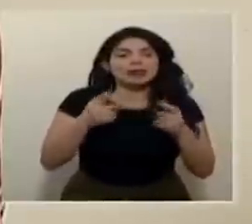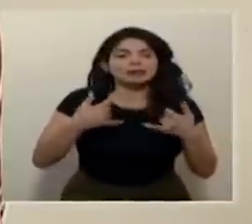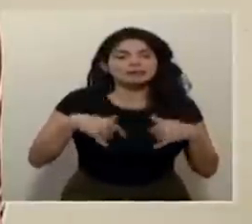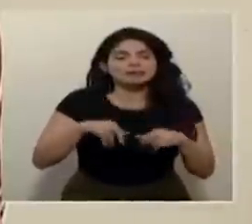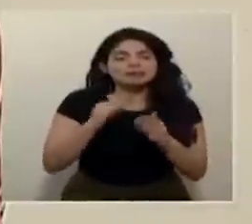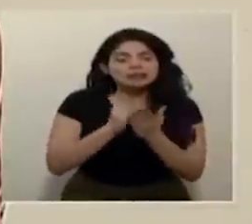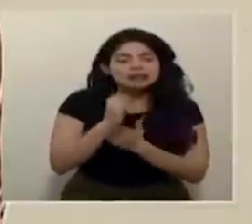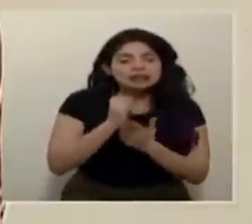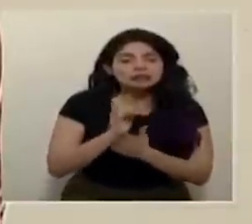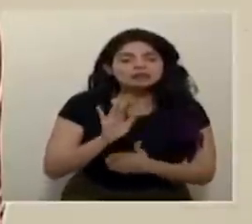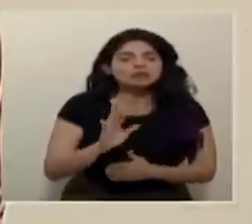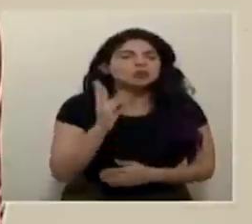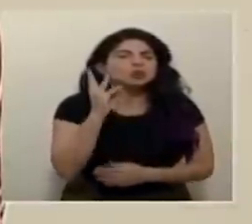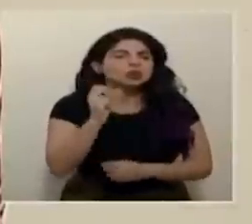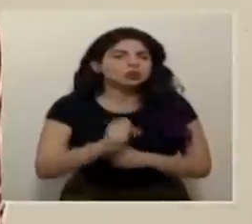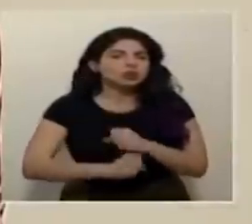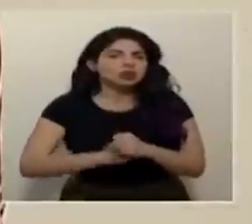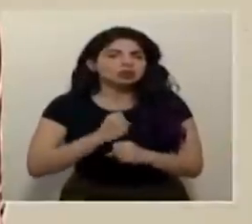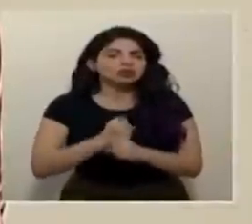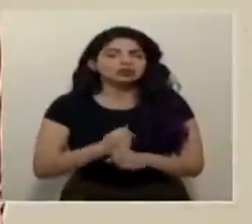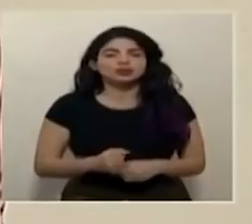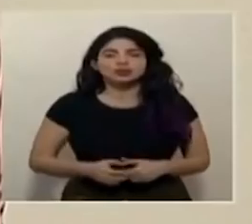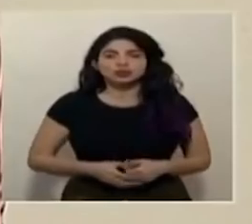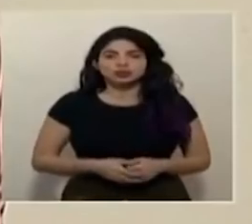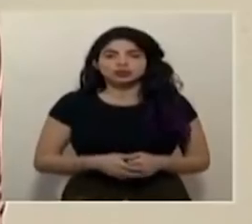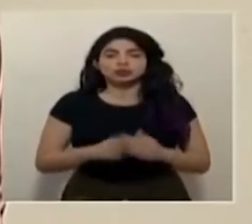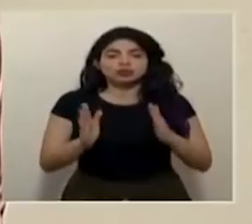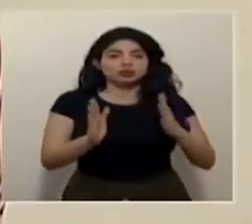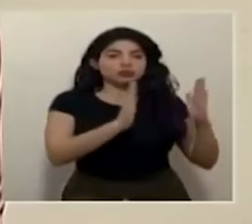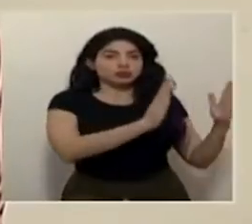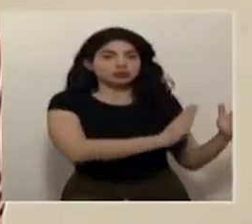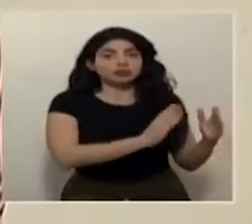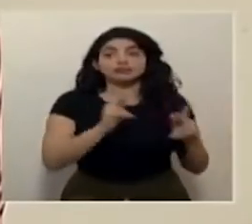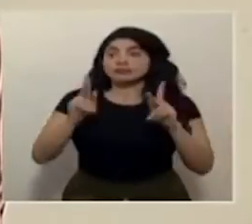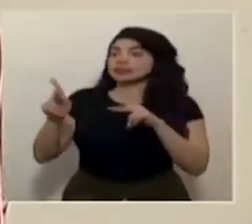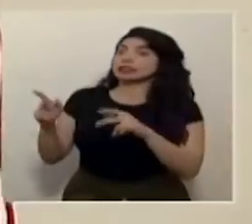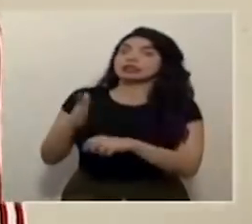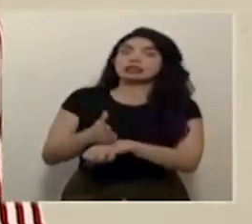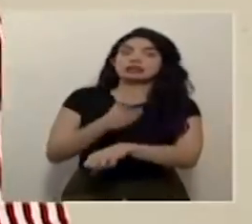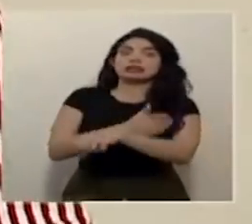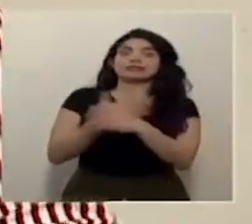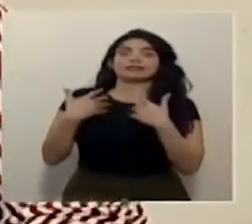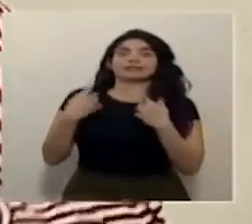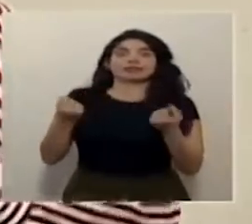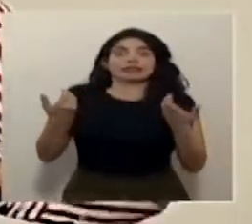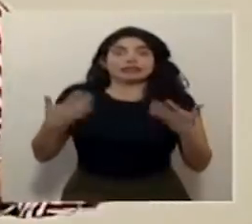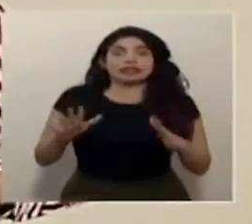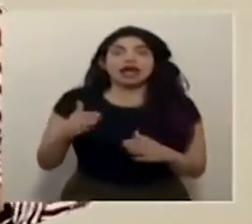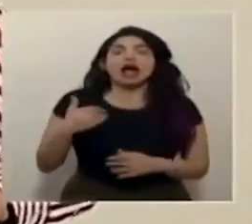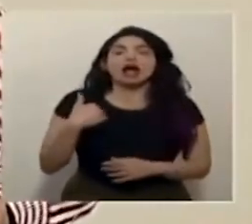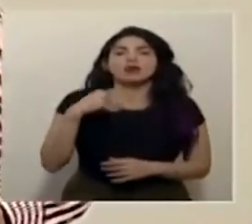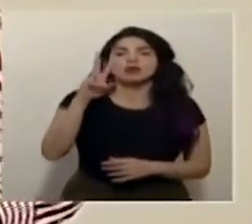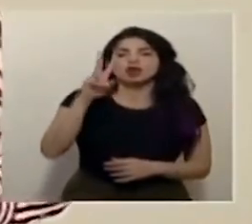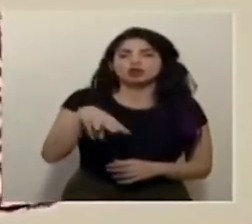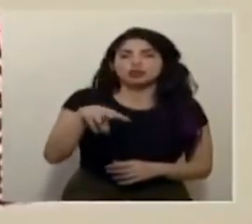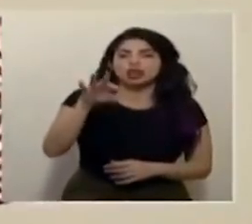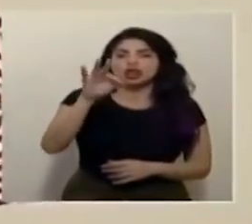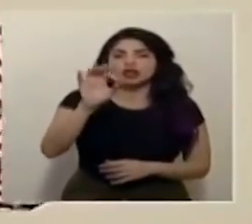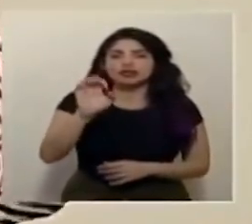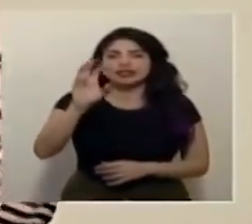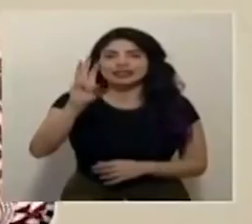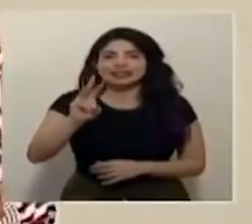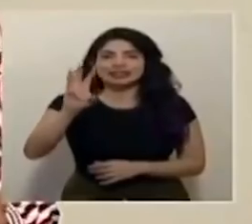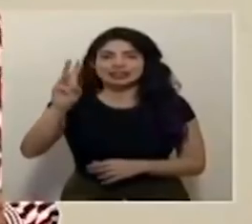investigación su edad. Con respecto a los recuperados, tenemos 2.966